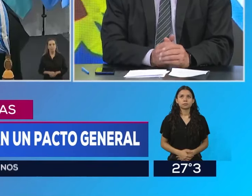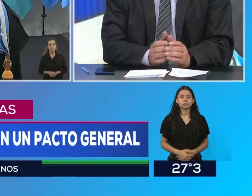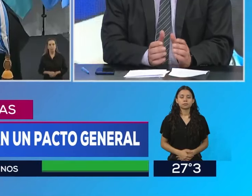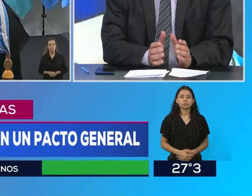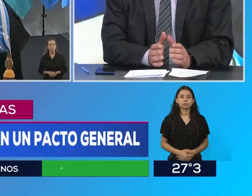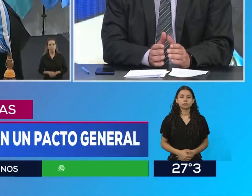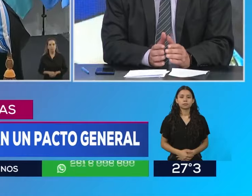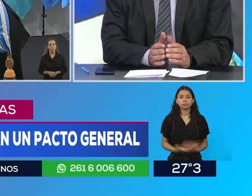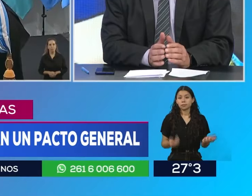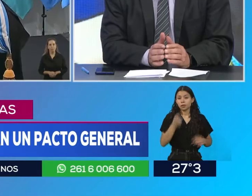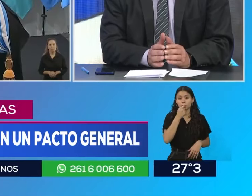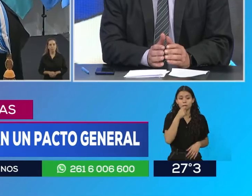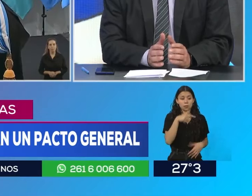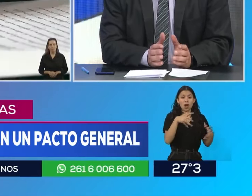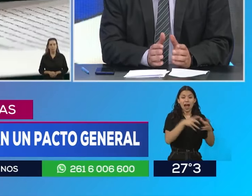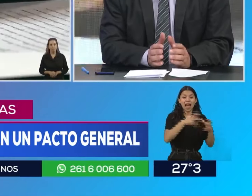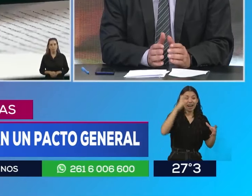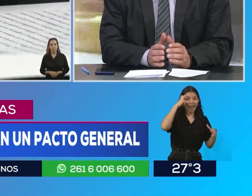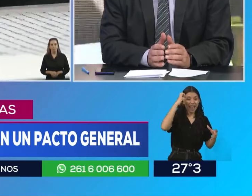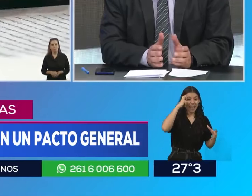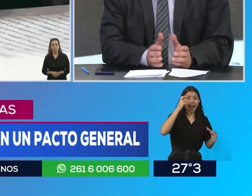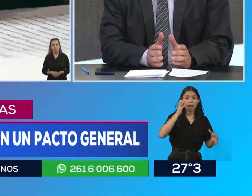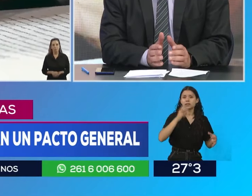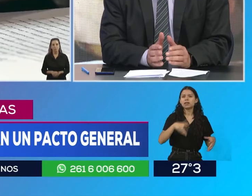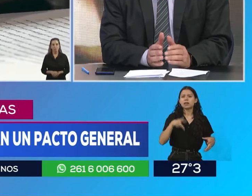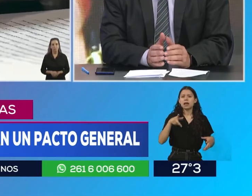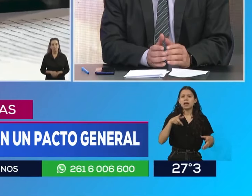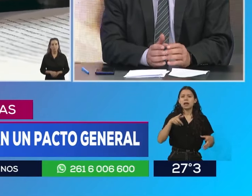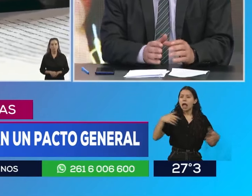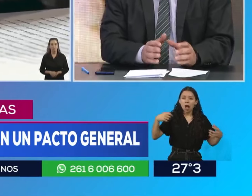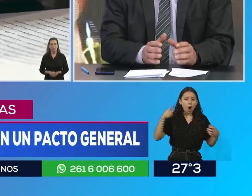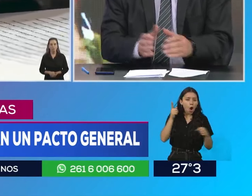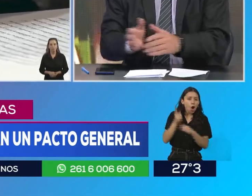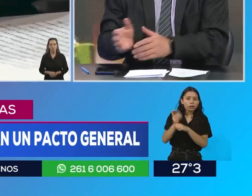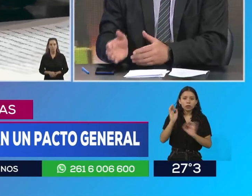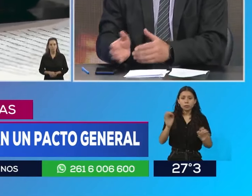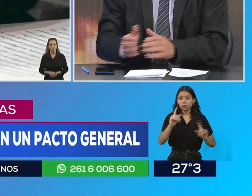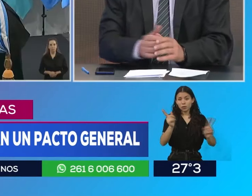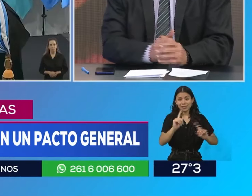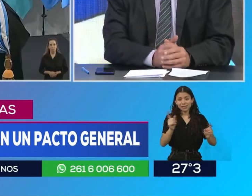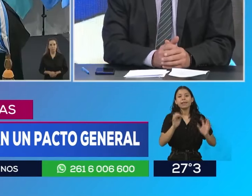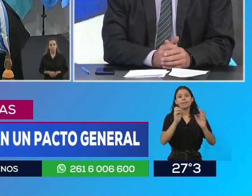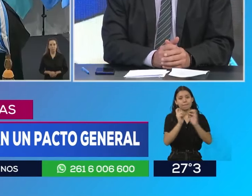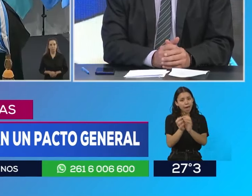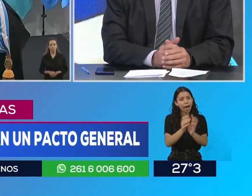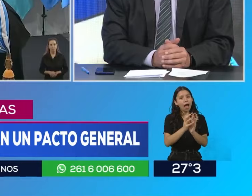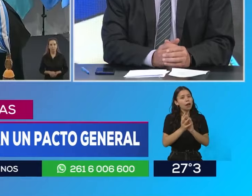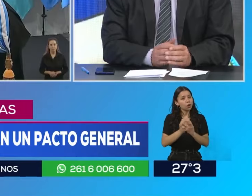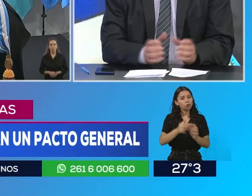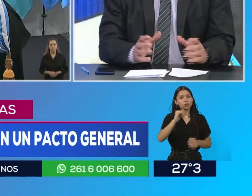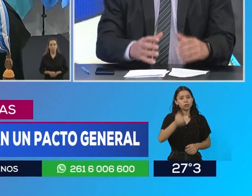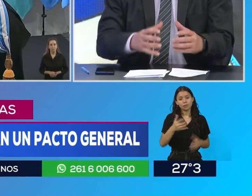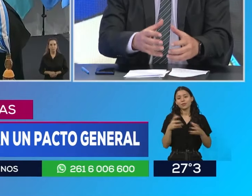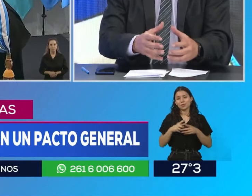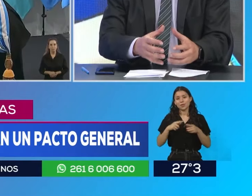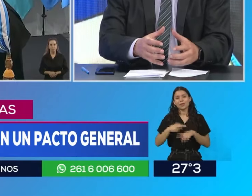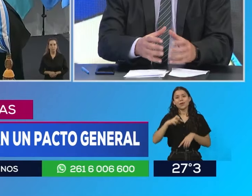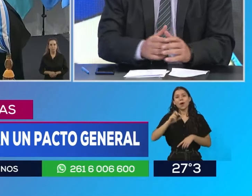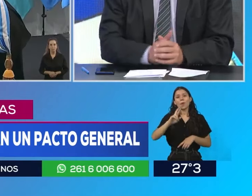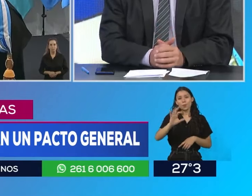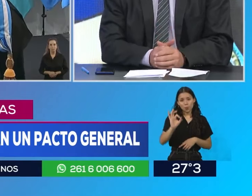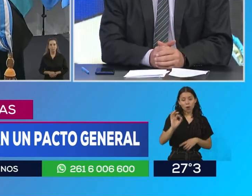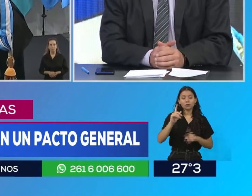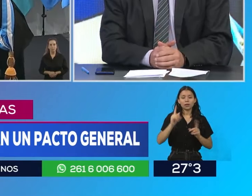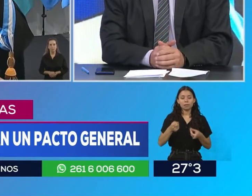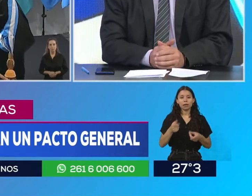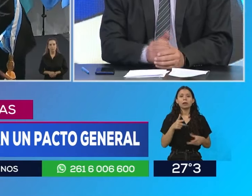nacional. Estamos hablando de radicales dialoguistas, acuerdistas, que dicen no, junto con los gobernadores del PRO. Dicen, vamos todos en bloque